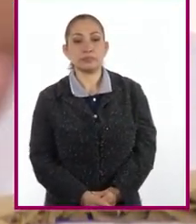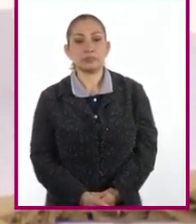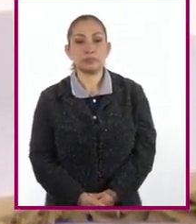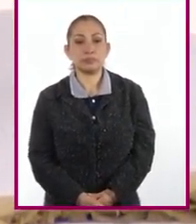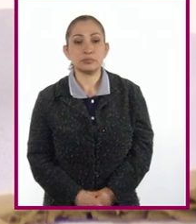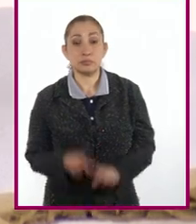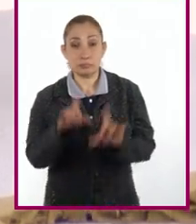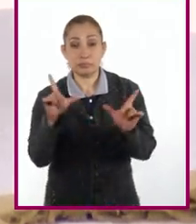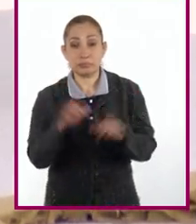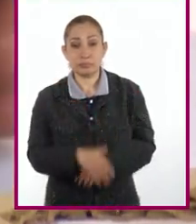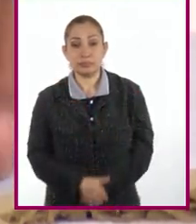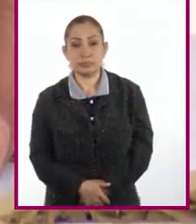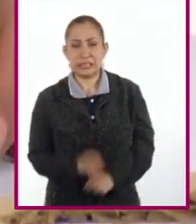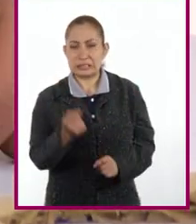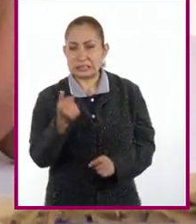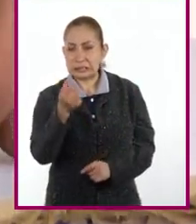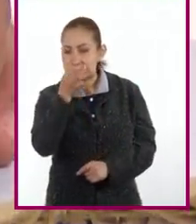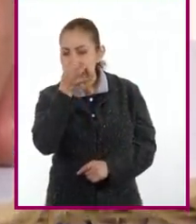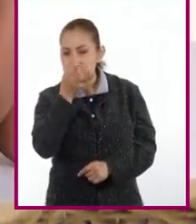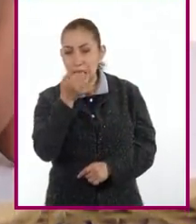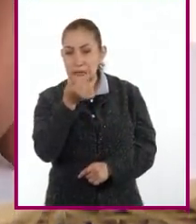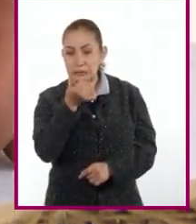¿Listo, Enrique? Ya casi.